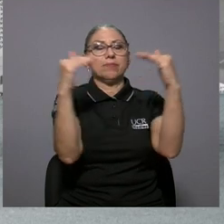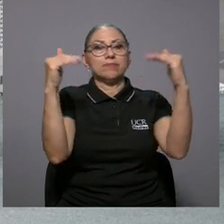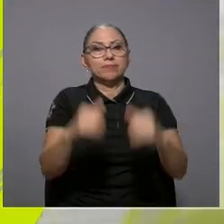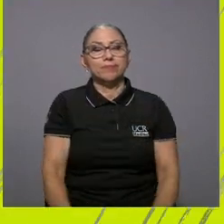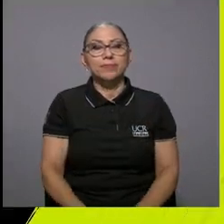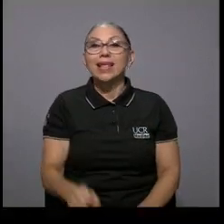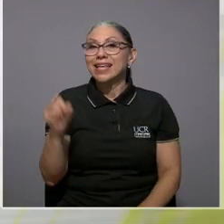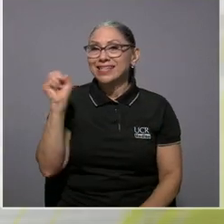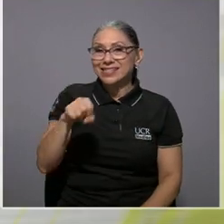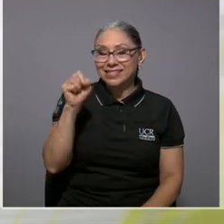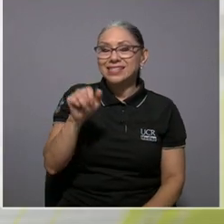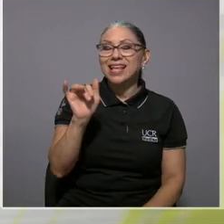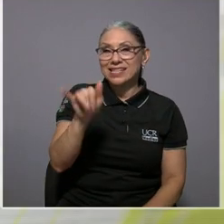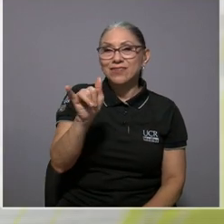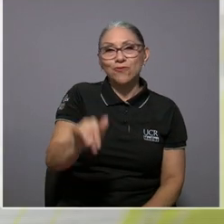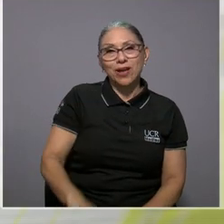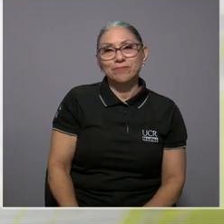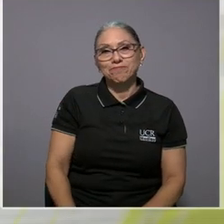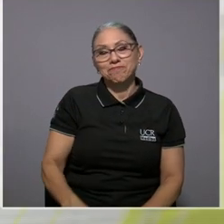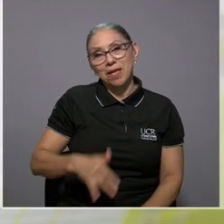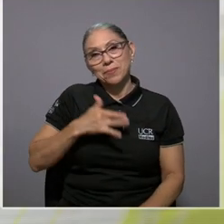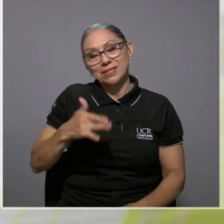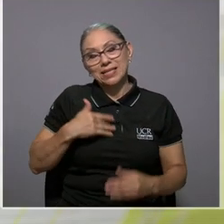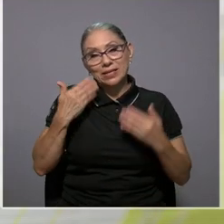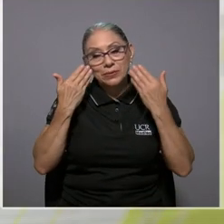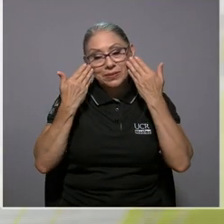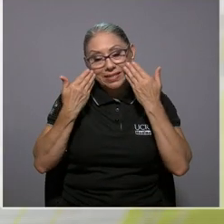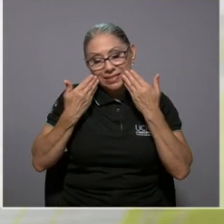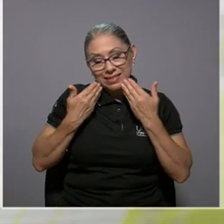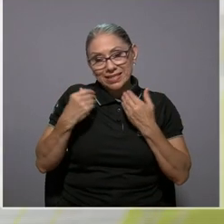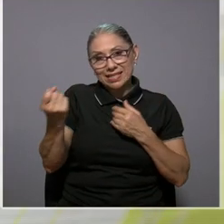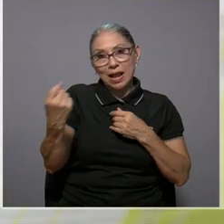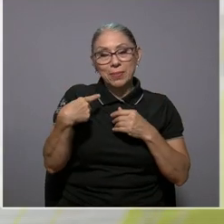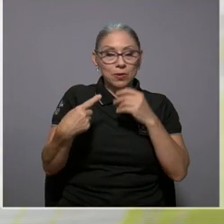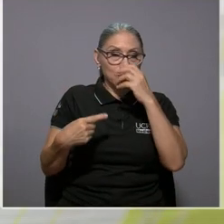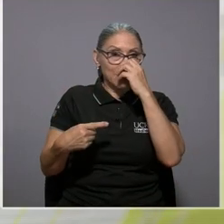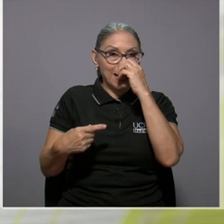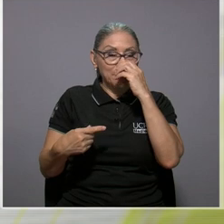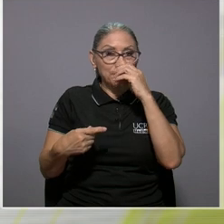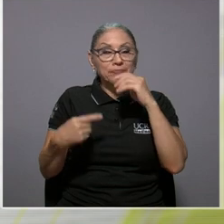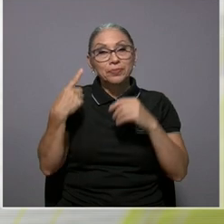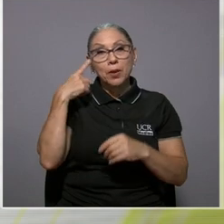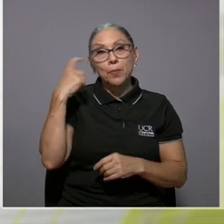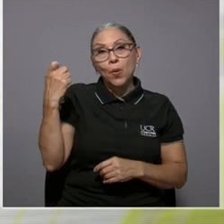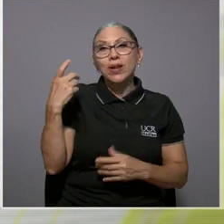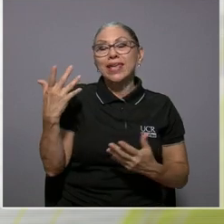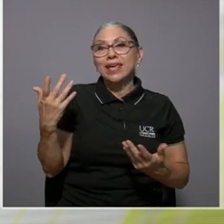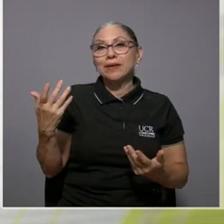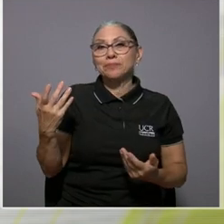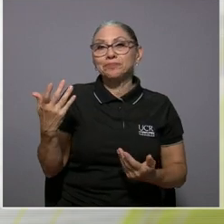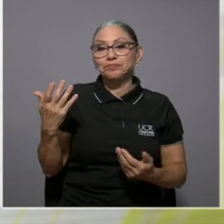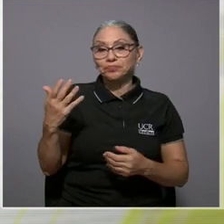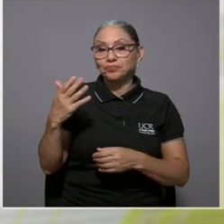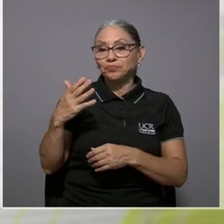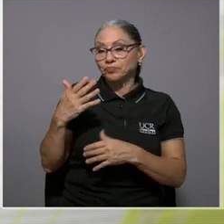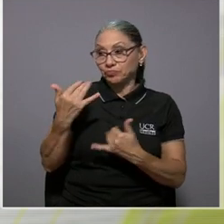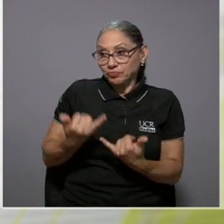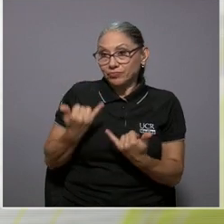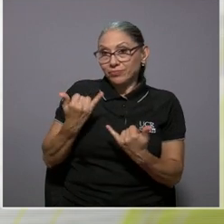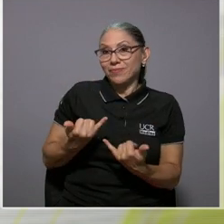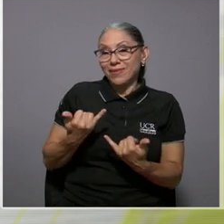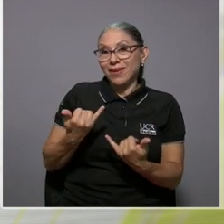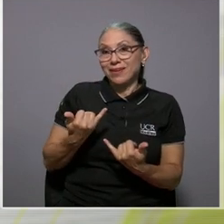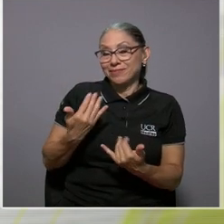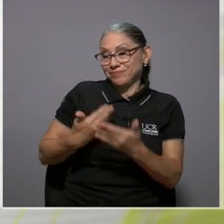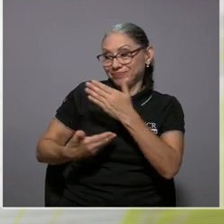siempre me dio sí así fue me da un poco tristeza la pregunta porque justo